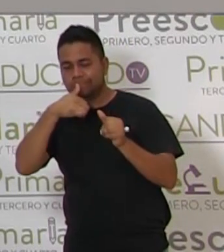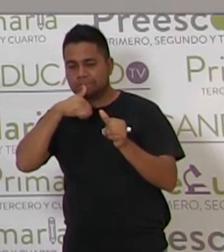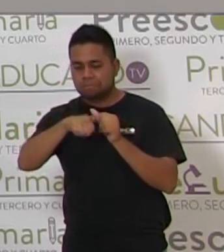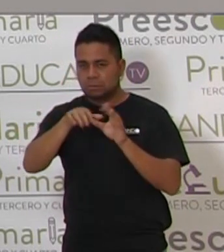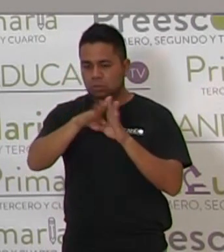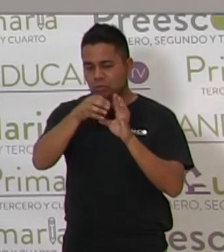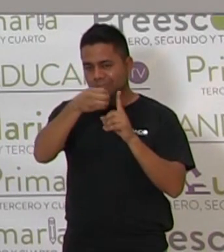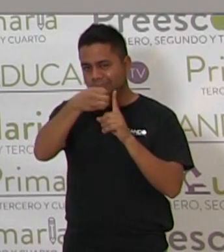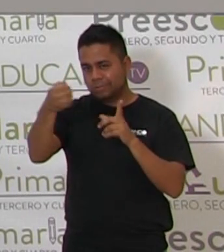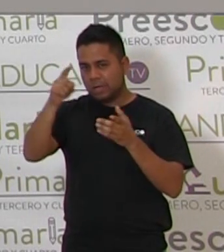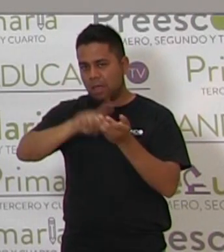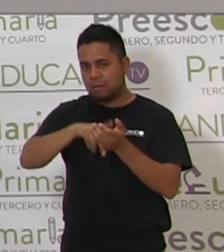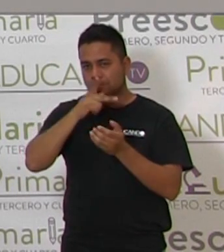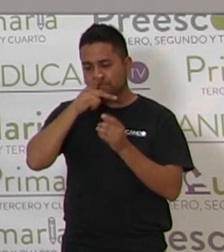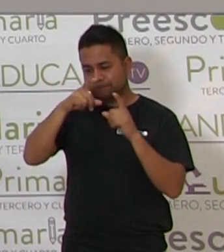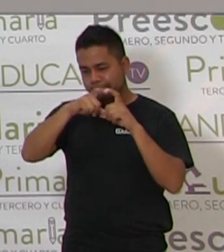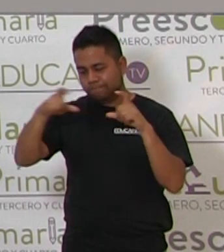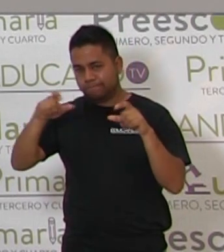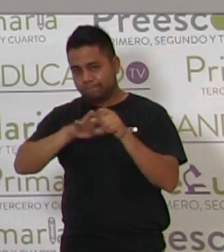palabras.